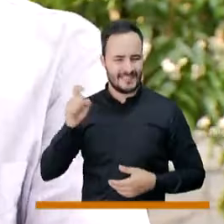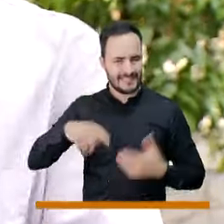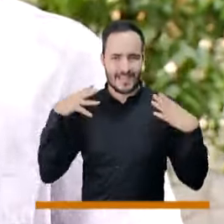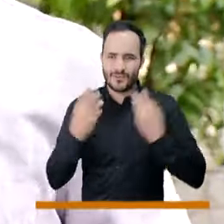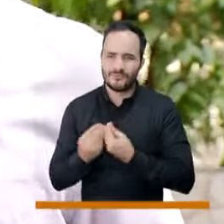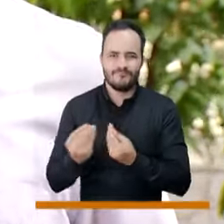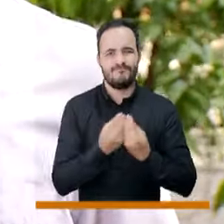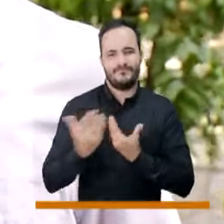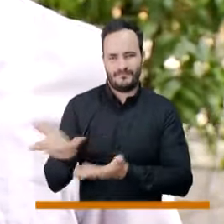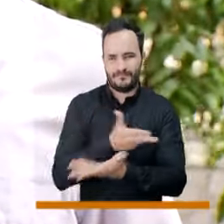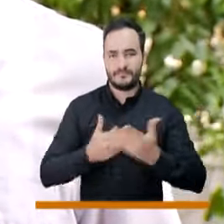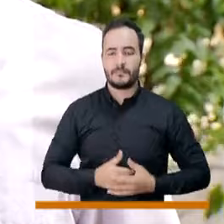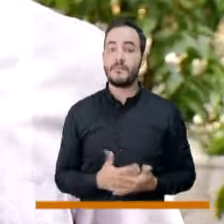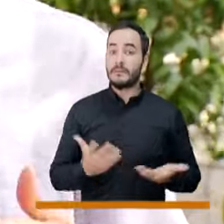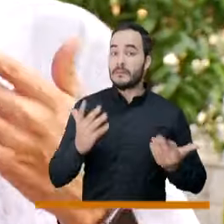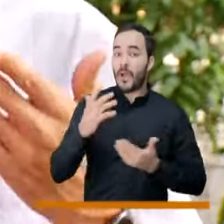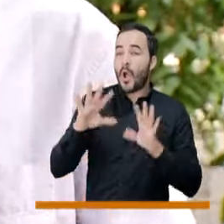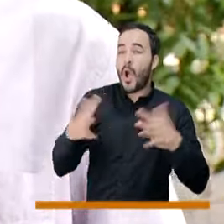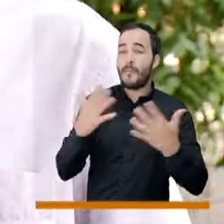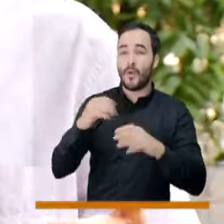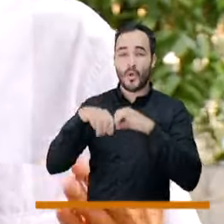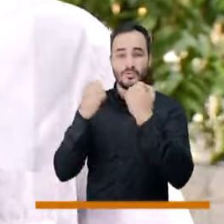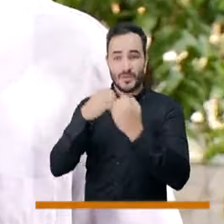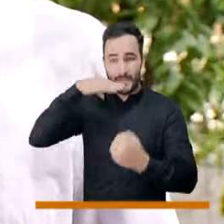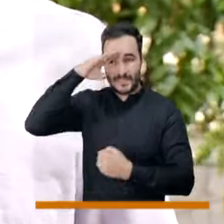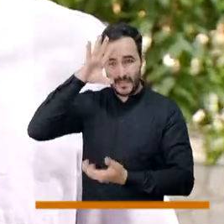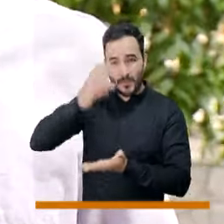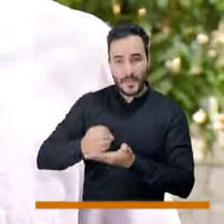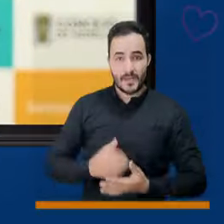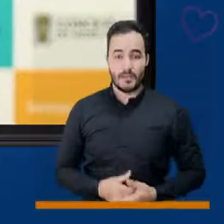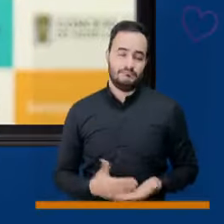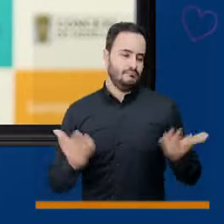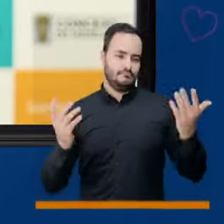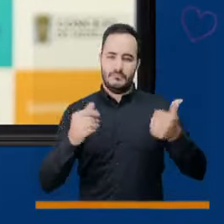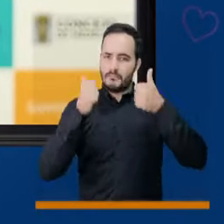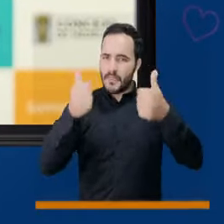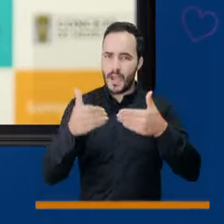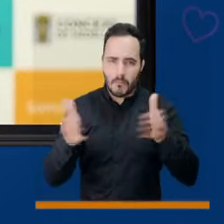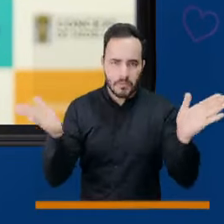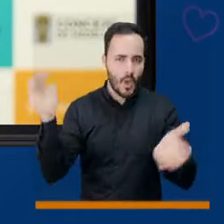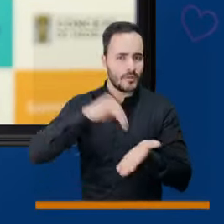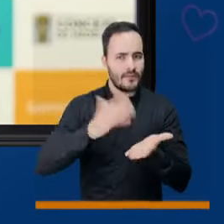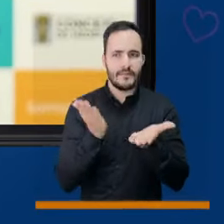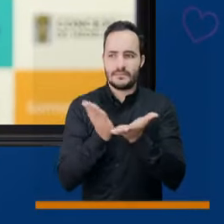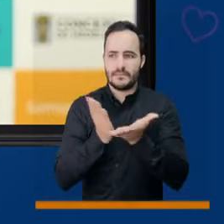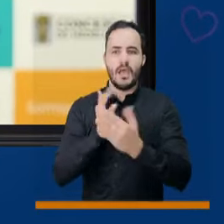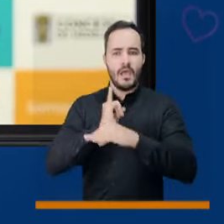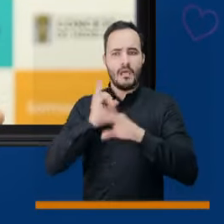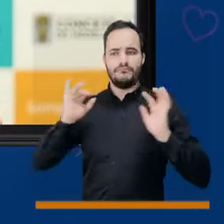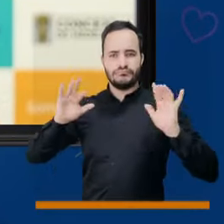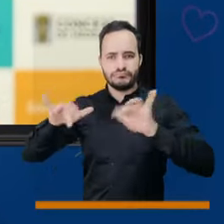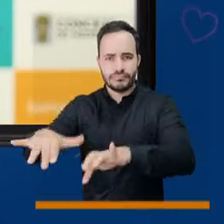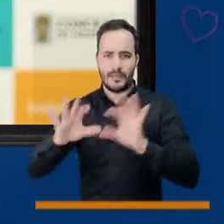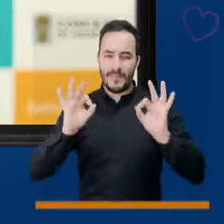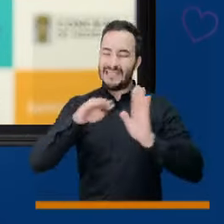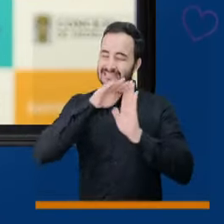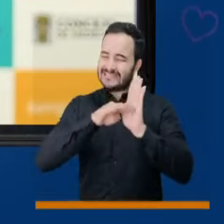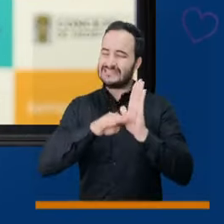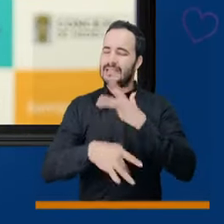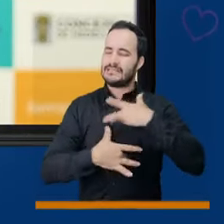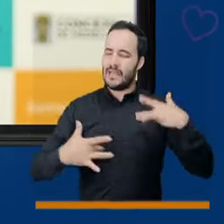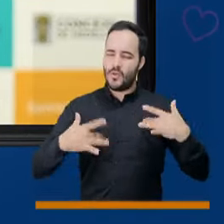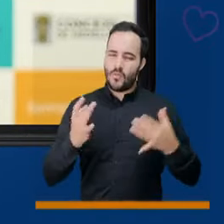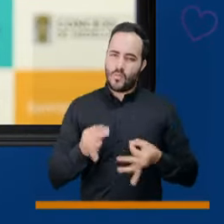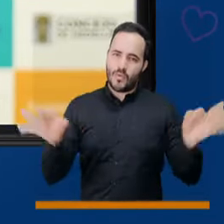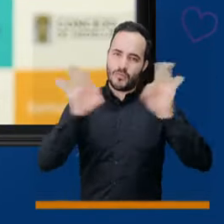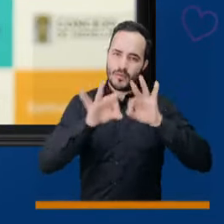Concejal, ¿cómo será ese acompañamiento desde precisamente el Consejo de Medellín? Bienvenido el regreso a clases, lógico, con protocolo de